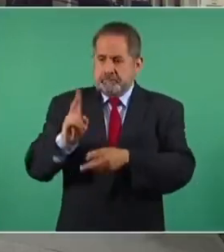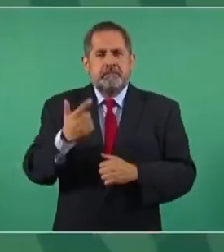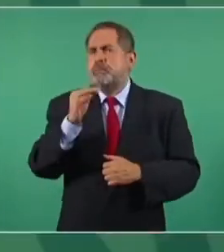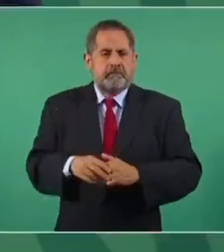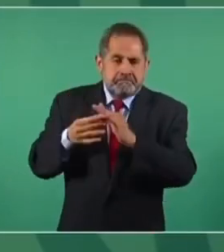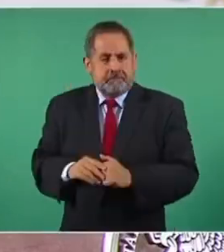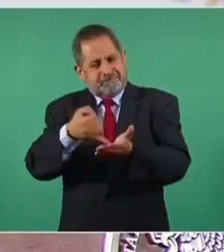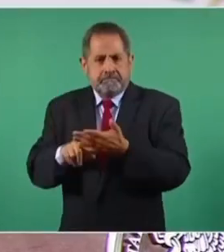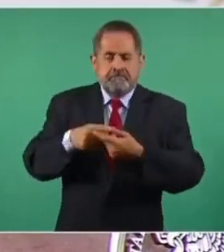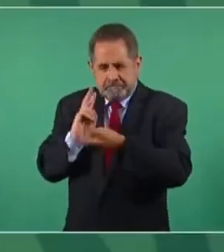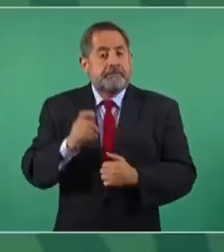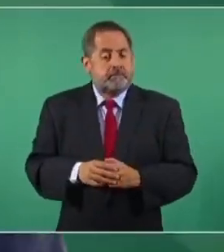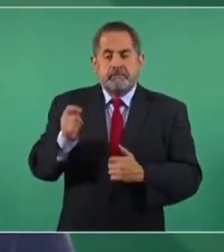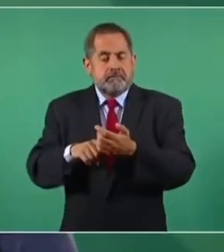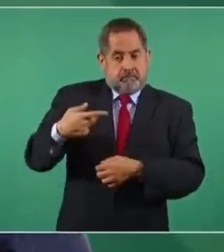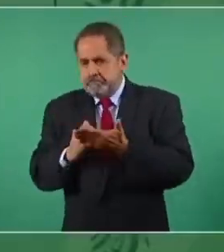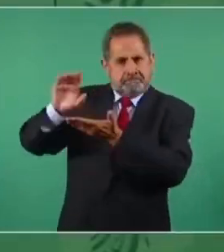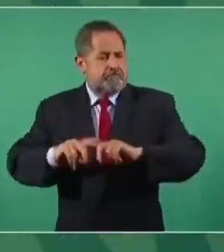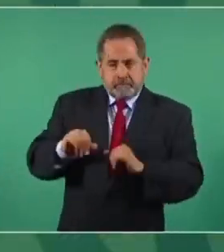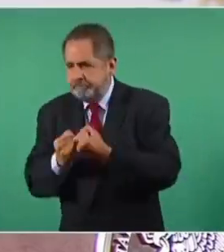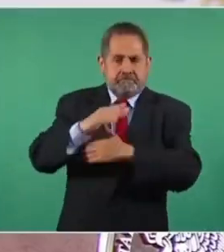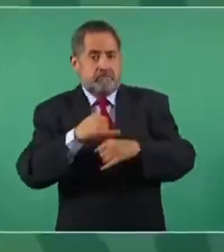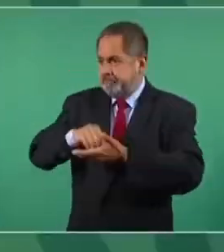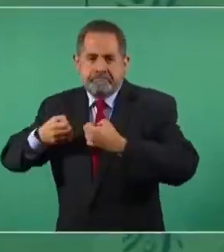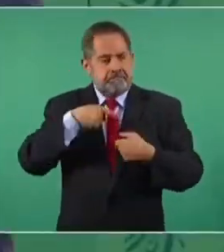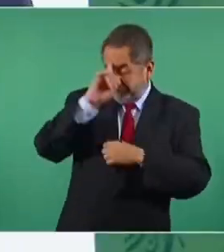presente, ni pasado en este país.